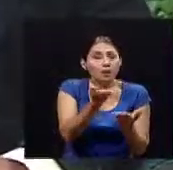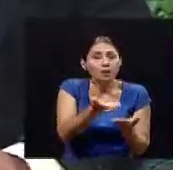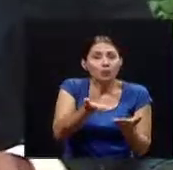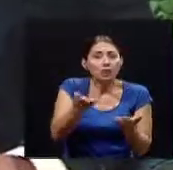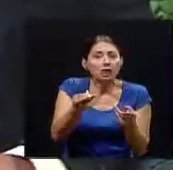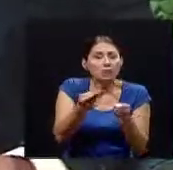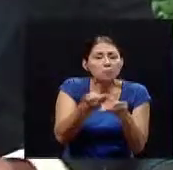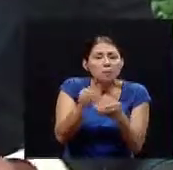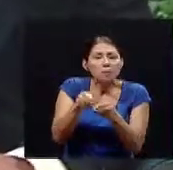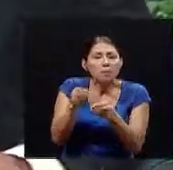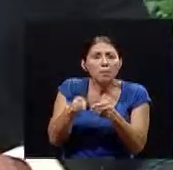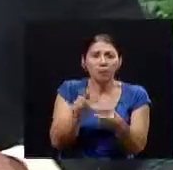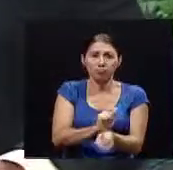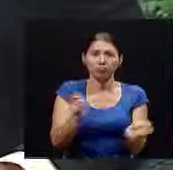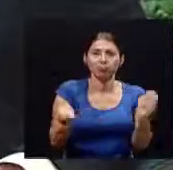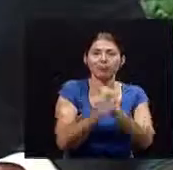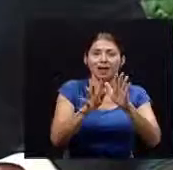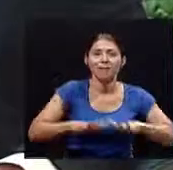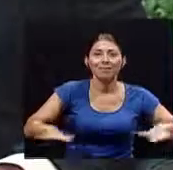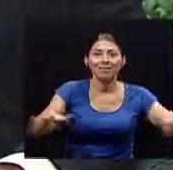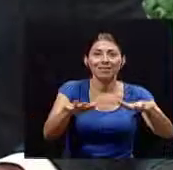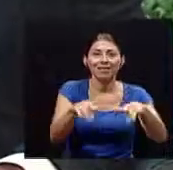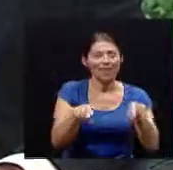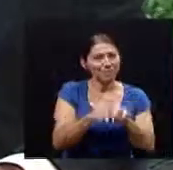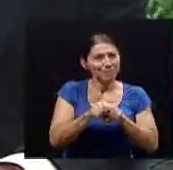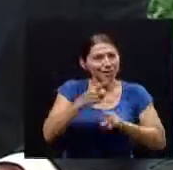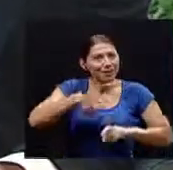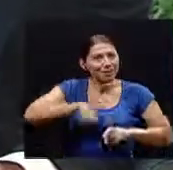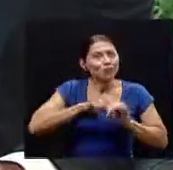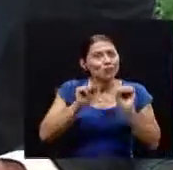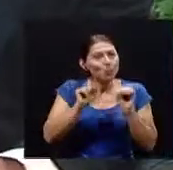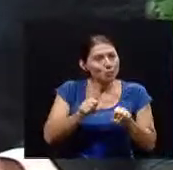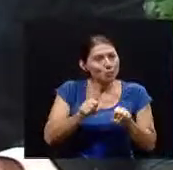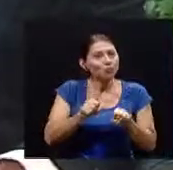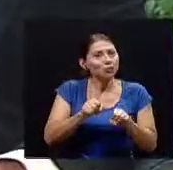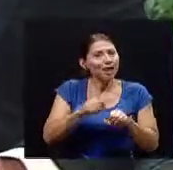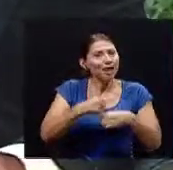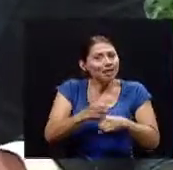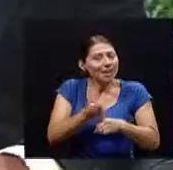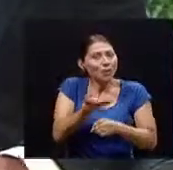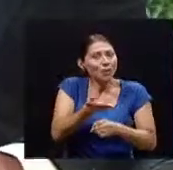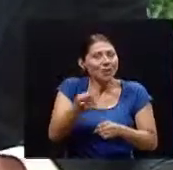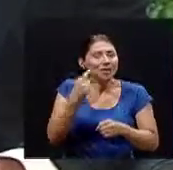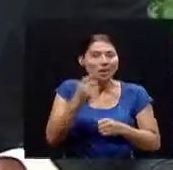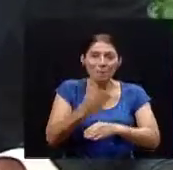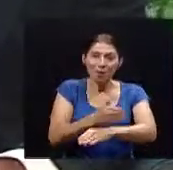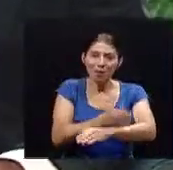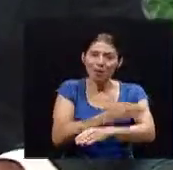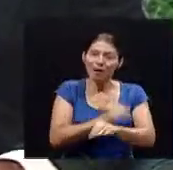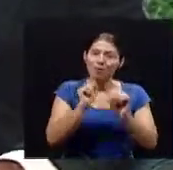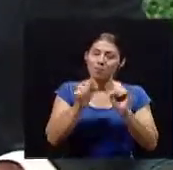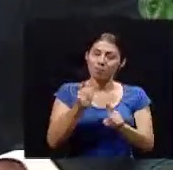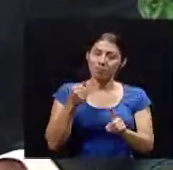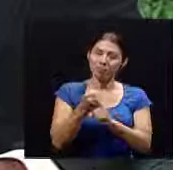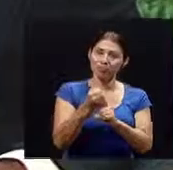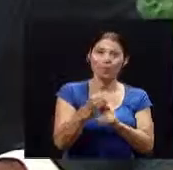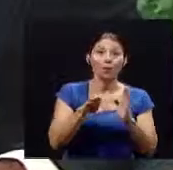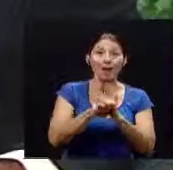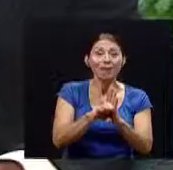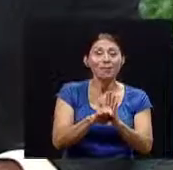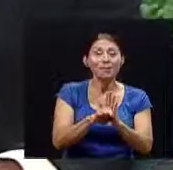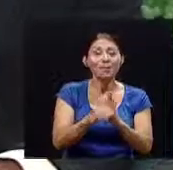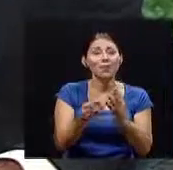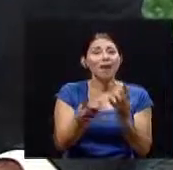pequeñas han generado grandes cambios en el ambiente también las cosas pequeñas que podamos hacer por mejorarlo también van a poder generar un impacto los grandes